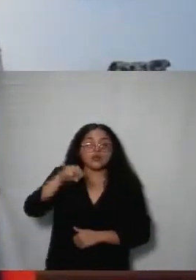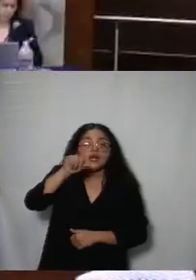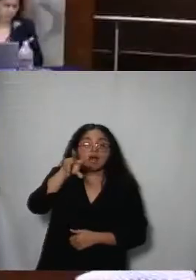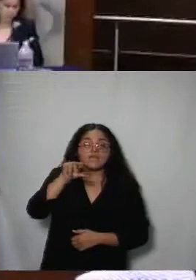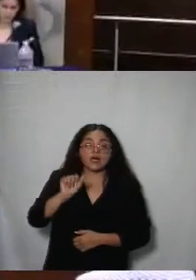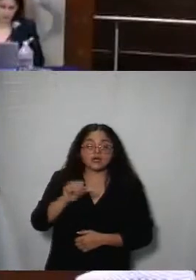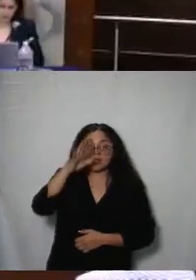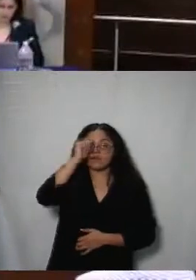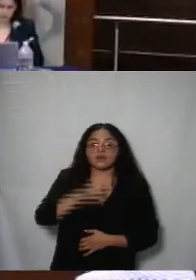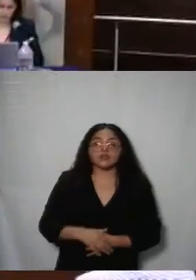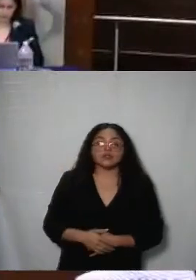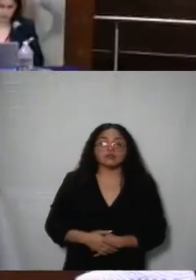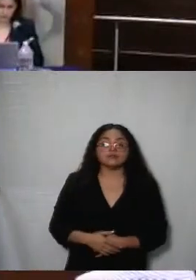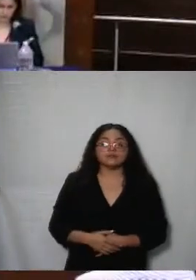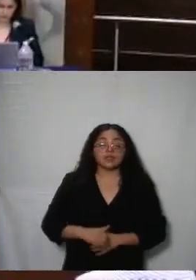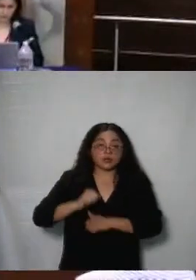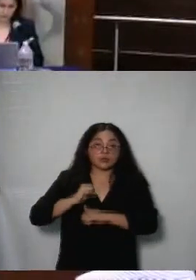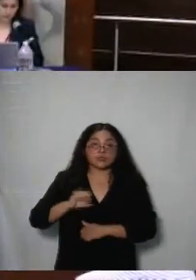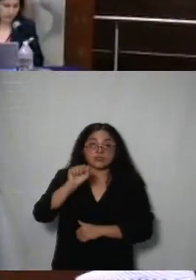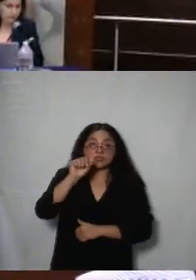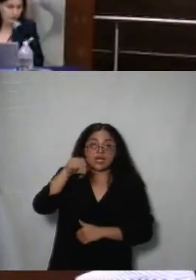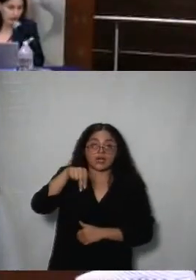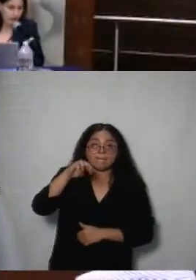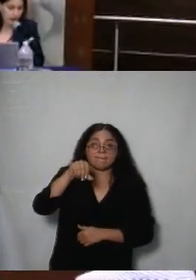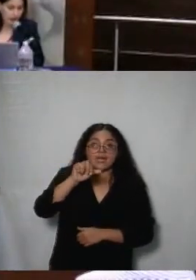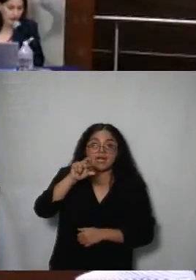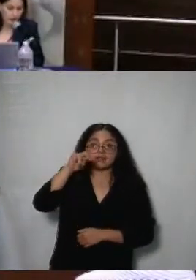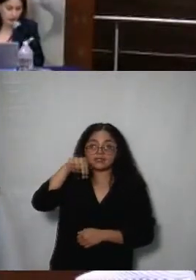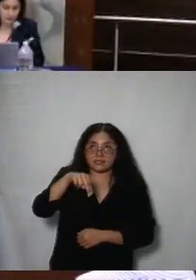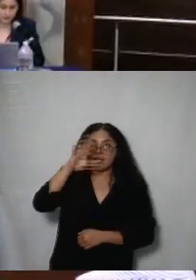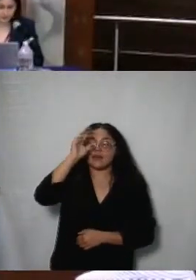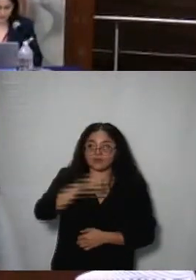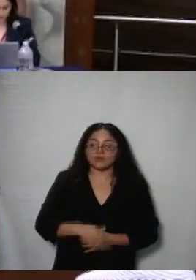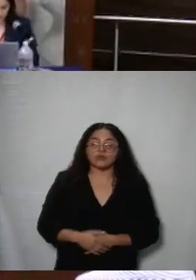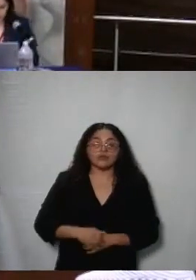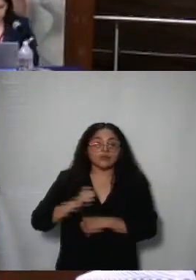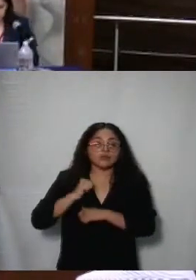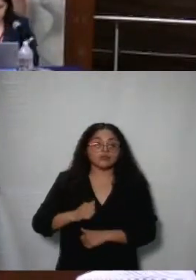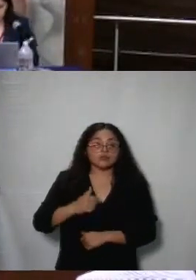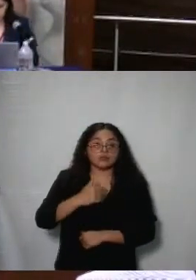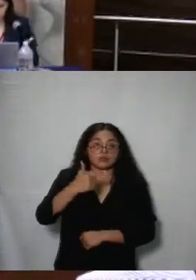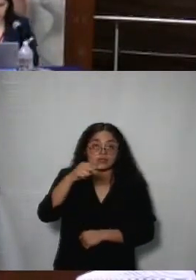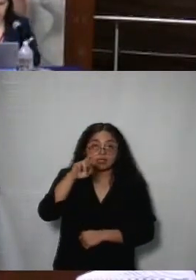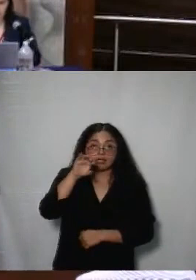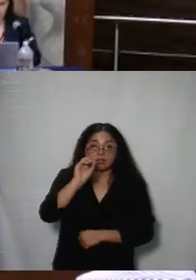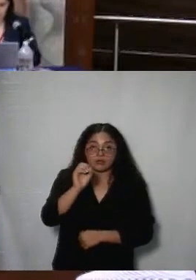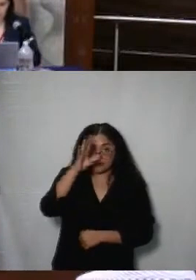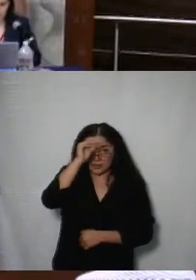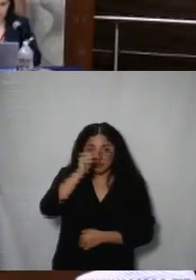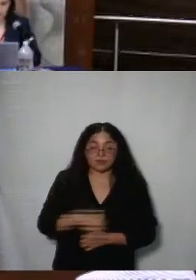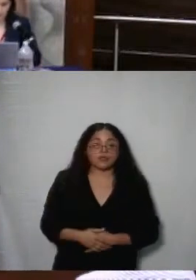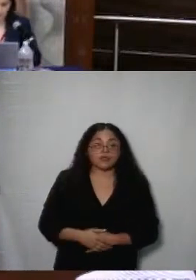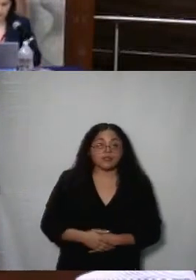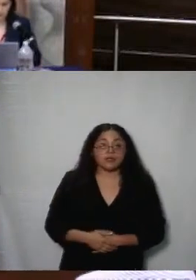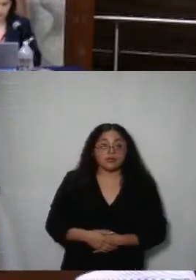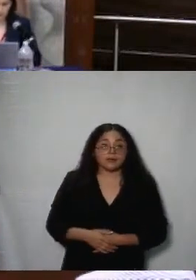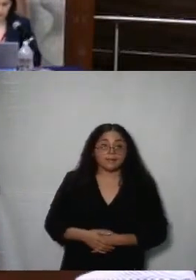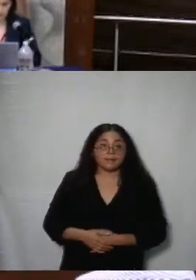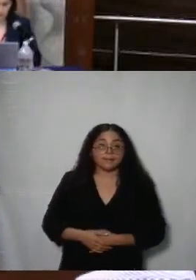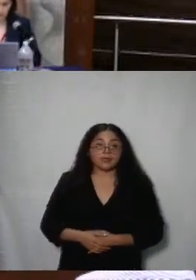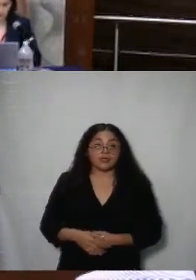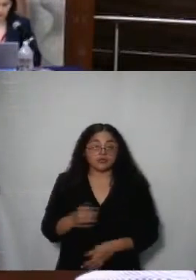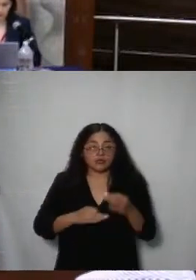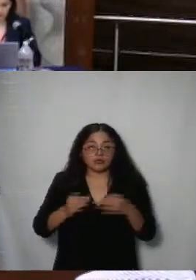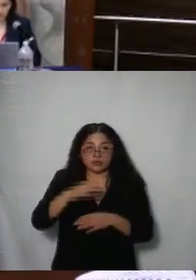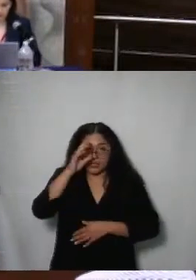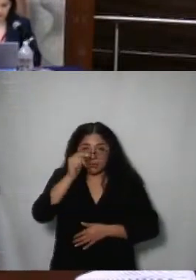comisionada san martín a favor comisionado guerrero a favor se aprueban